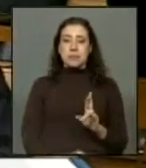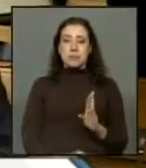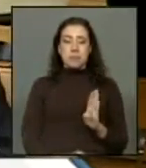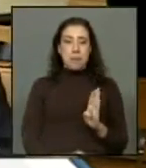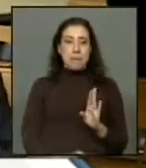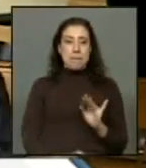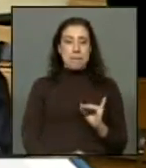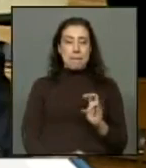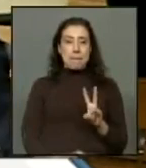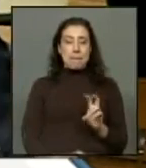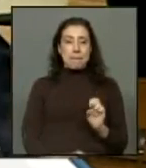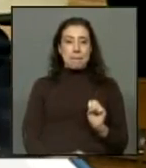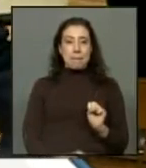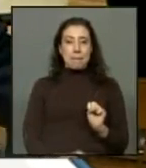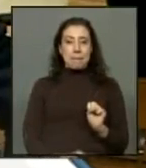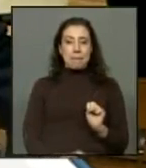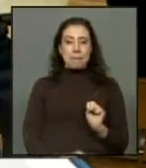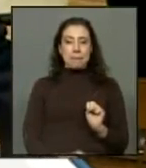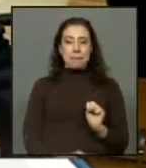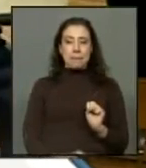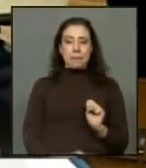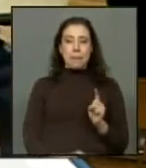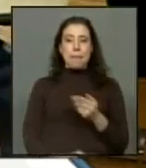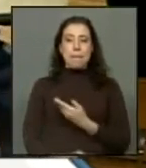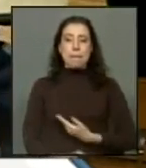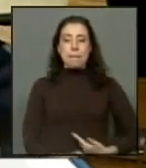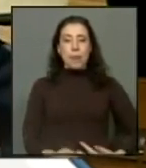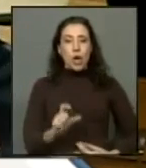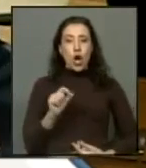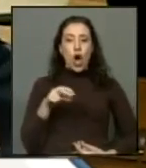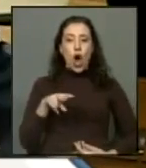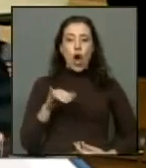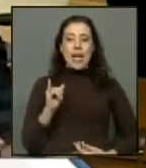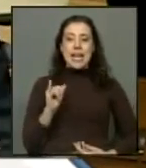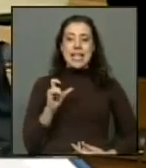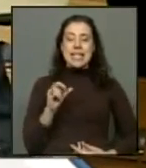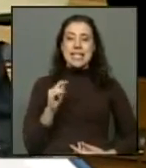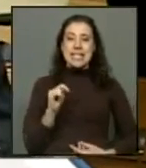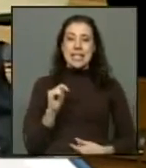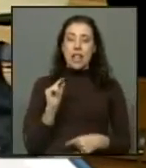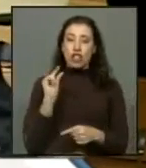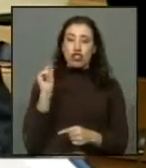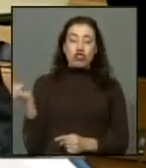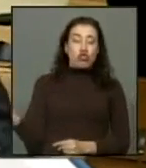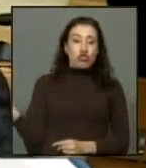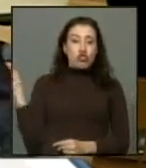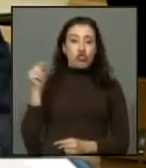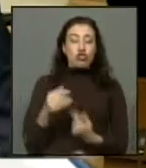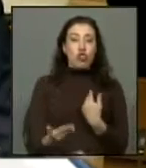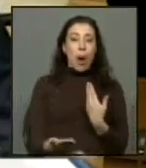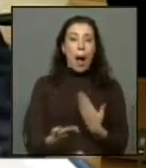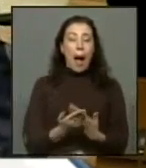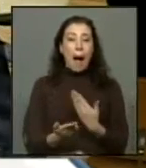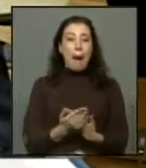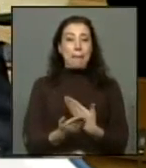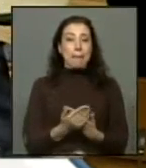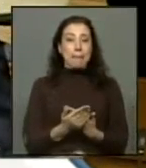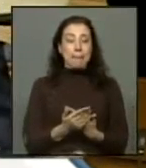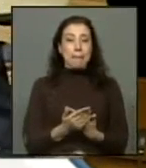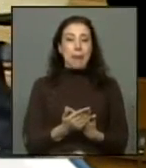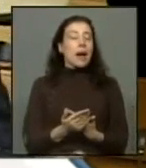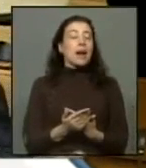que es el presidente del CONICIP. Entiendo que está recién llegado y aprovechamos de desearle todos